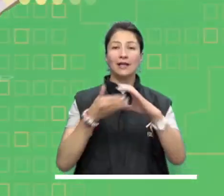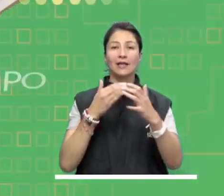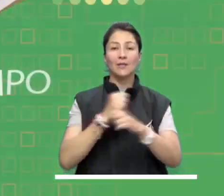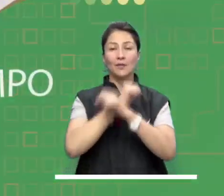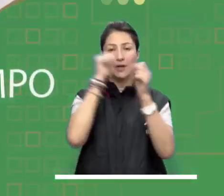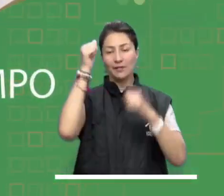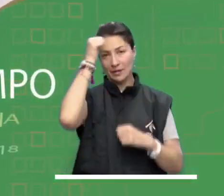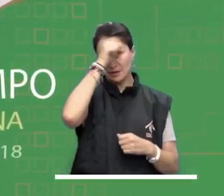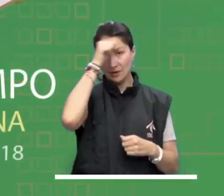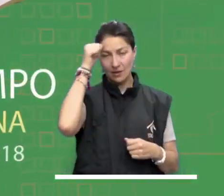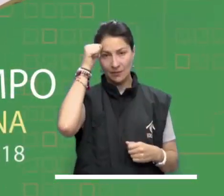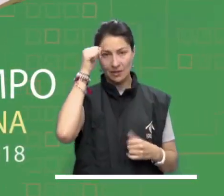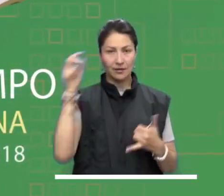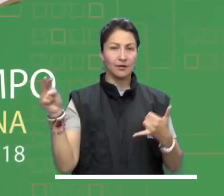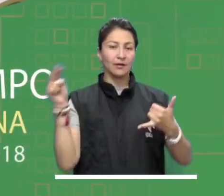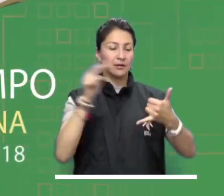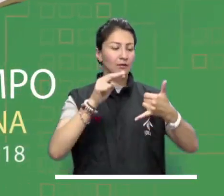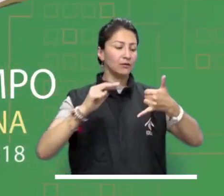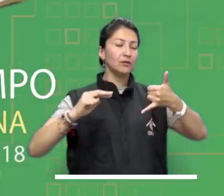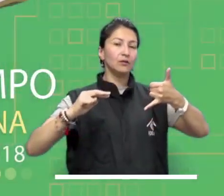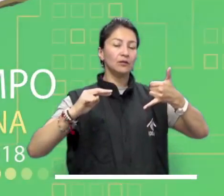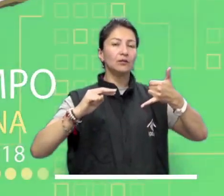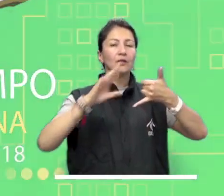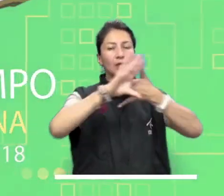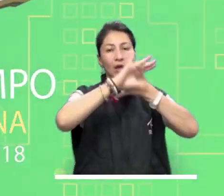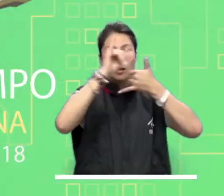¡Pronóstico del tiempo para la mañana de hoy domingo!